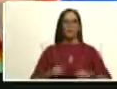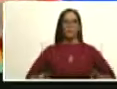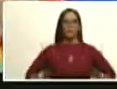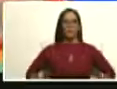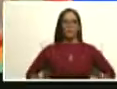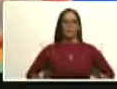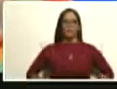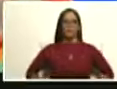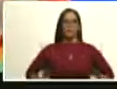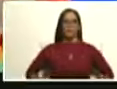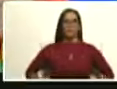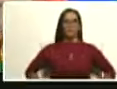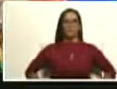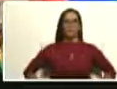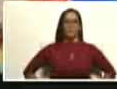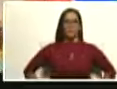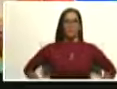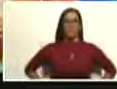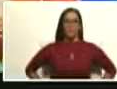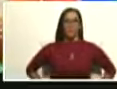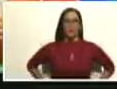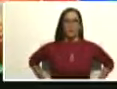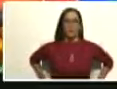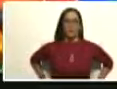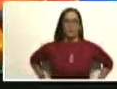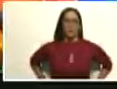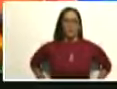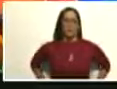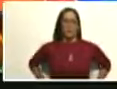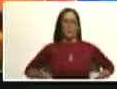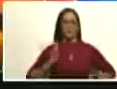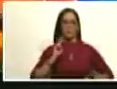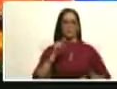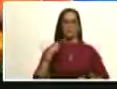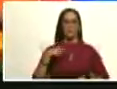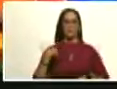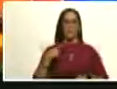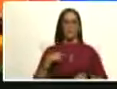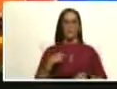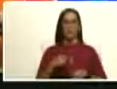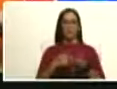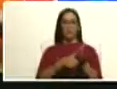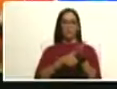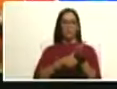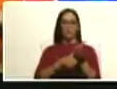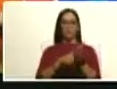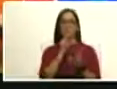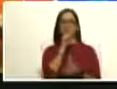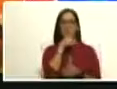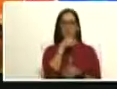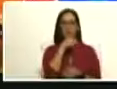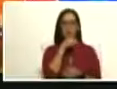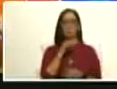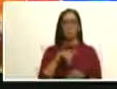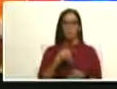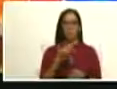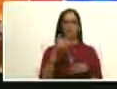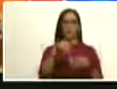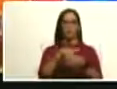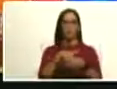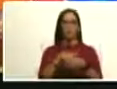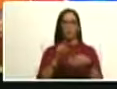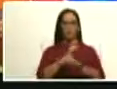Pero, si usted tiene una cédula vencida, le sirve para votar. ¿Estamos